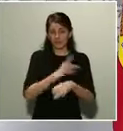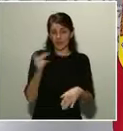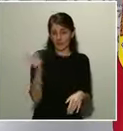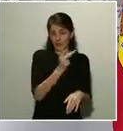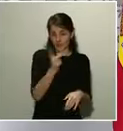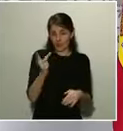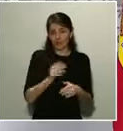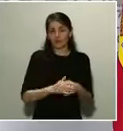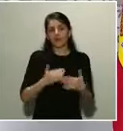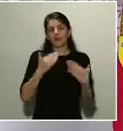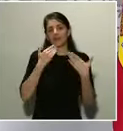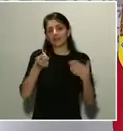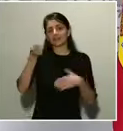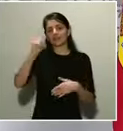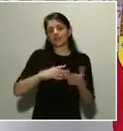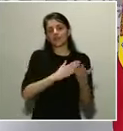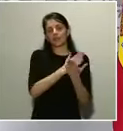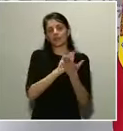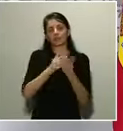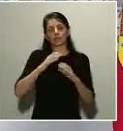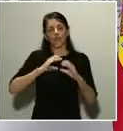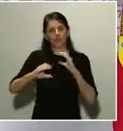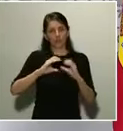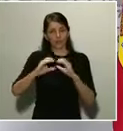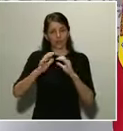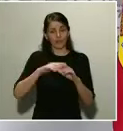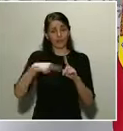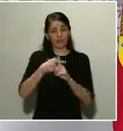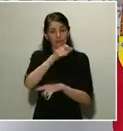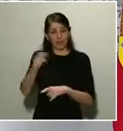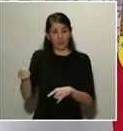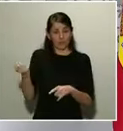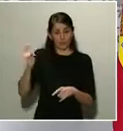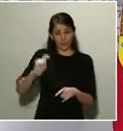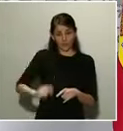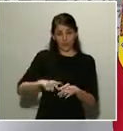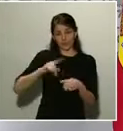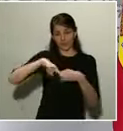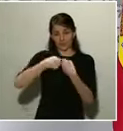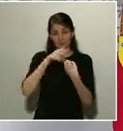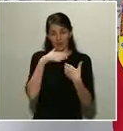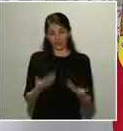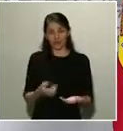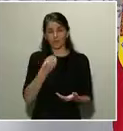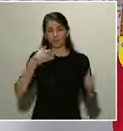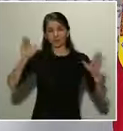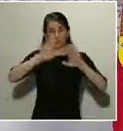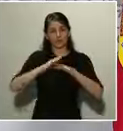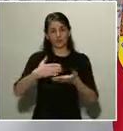a todos los medios y profesionales que han participado en esta comparecencia de prensa. Buenas noches. Muchas gracias. Muchas gracias.